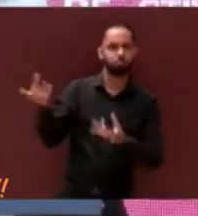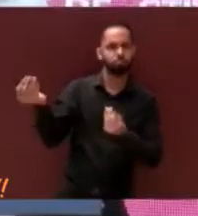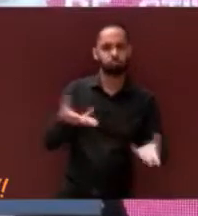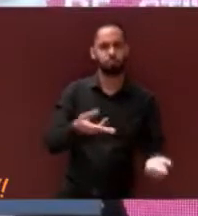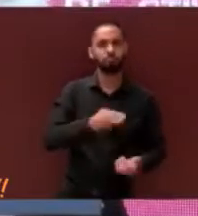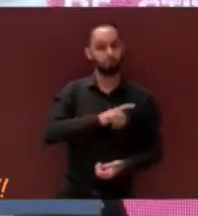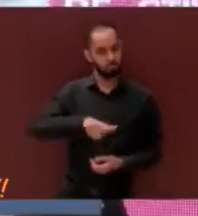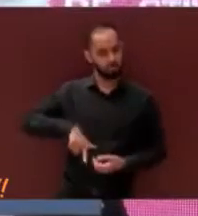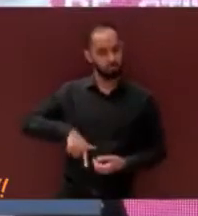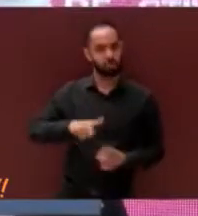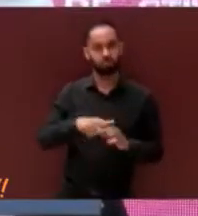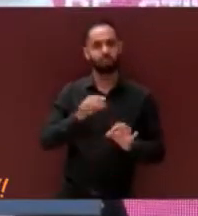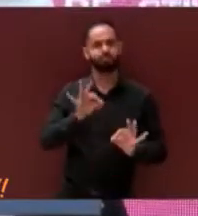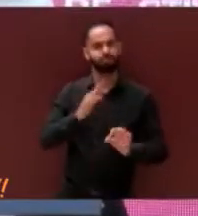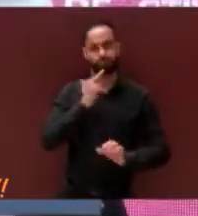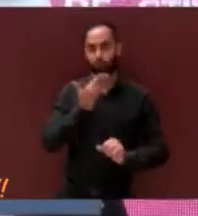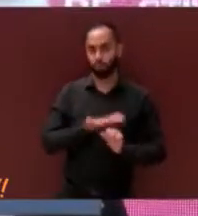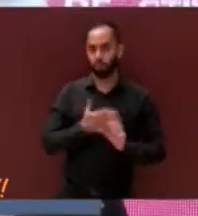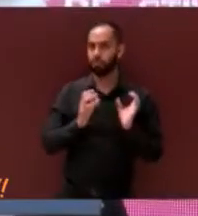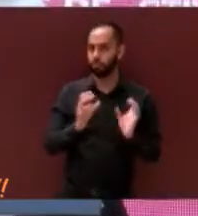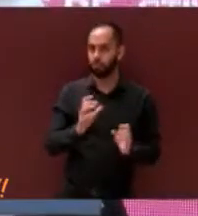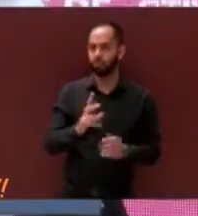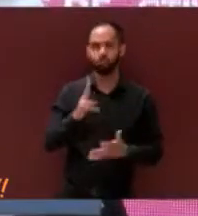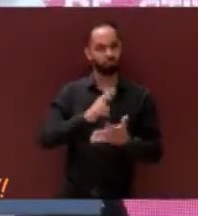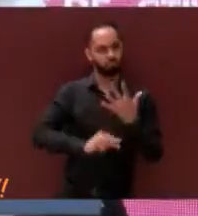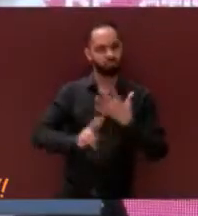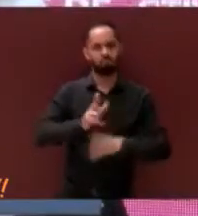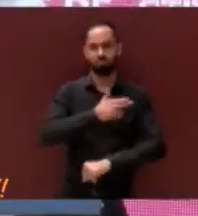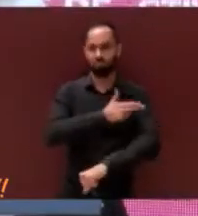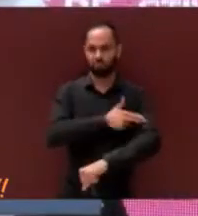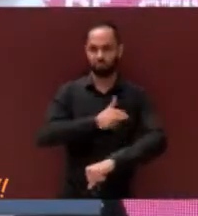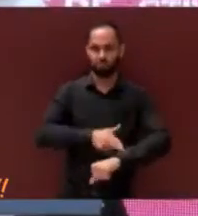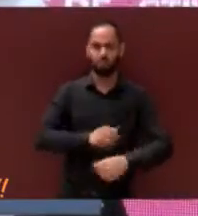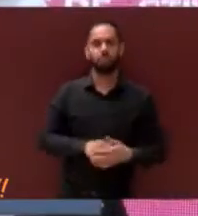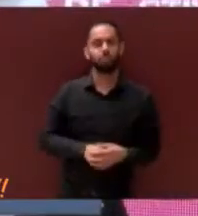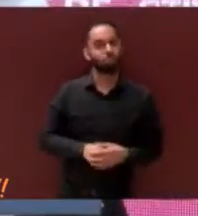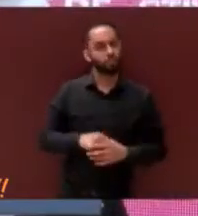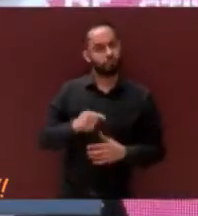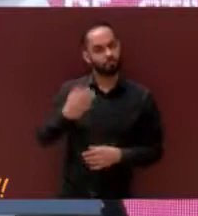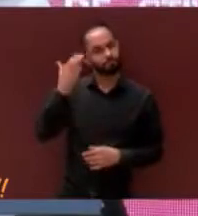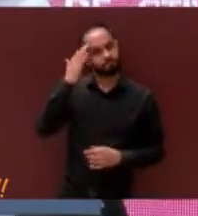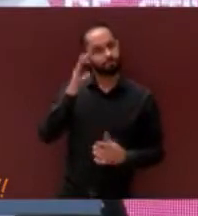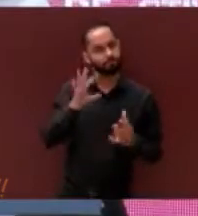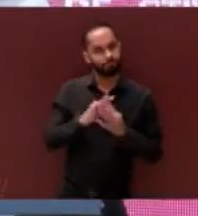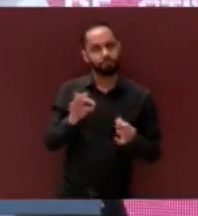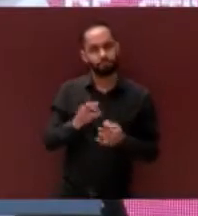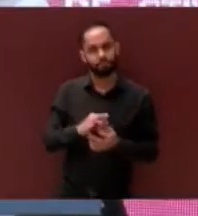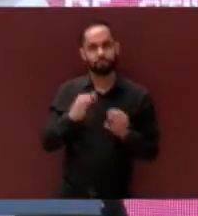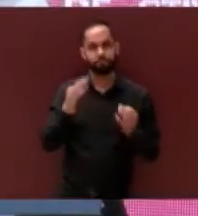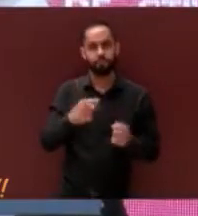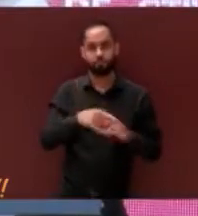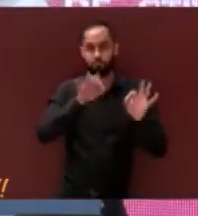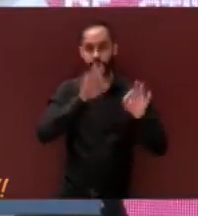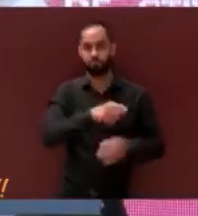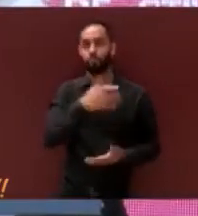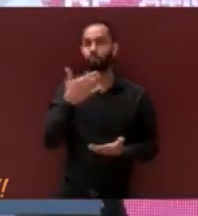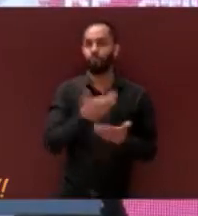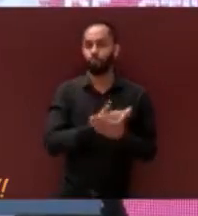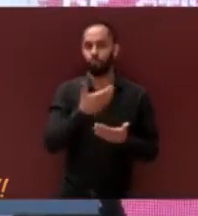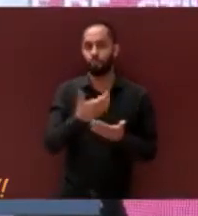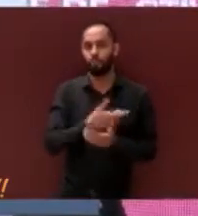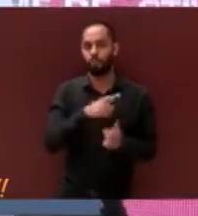sea de manera responsable y transparente. He de reconocer la excelente labor del contador Rafael